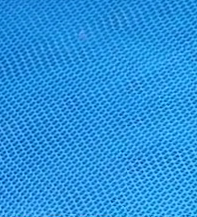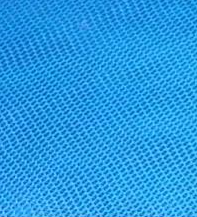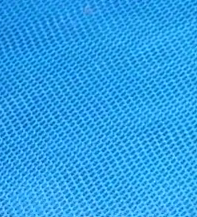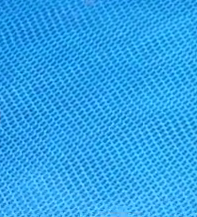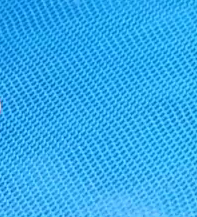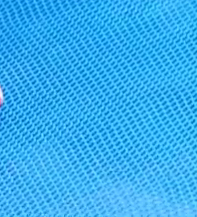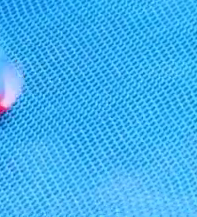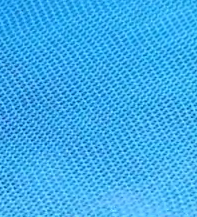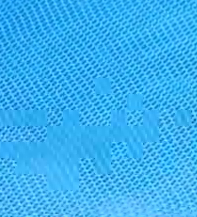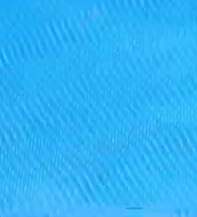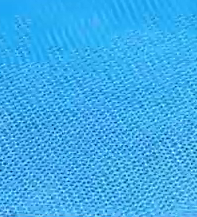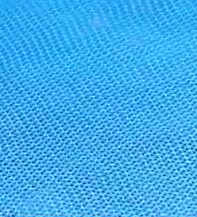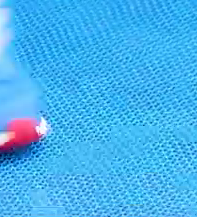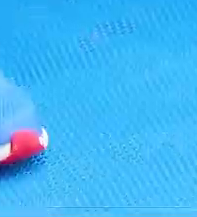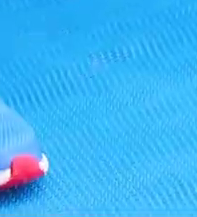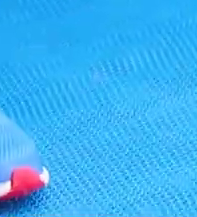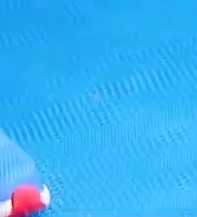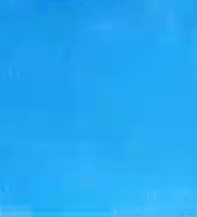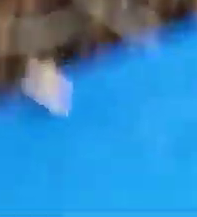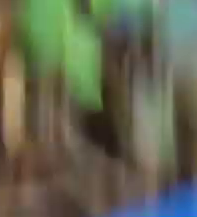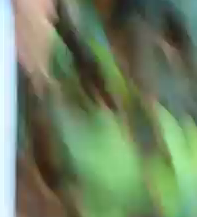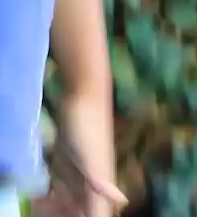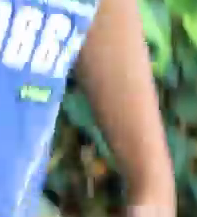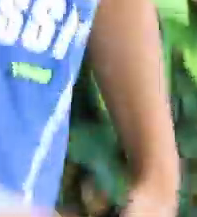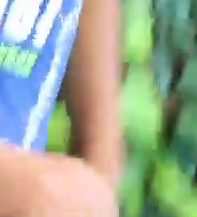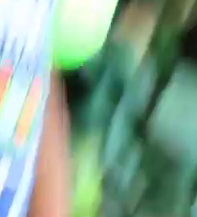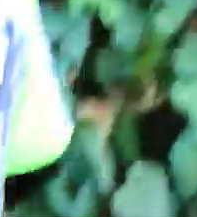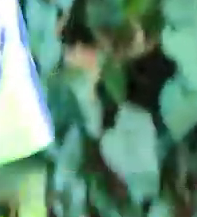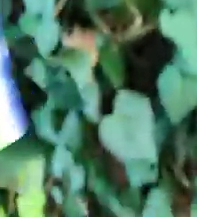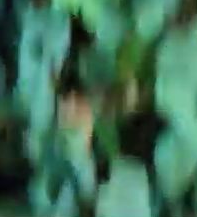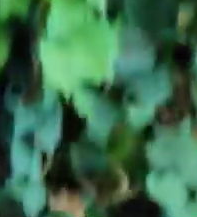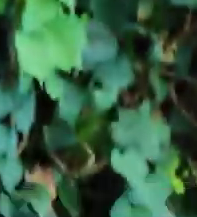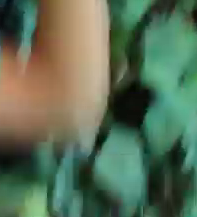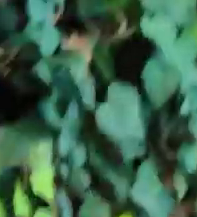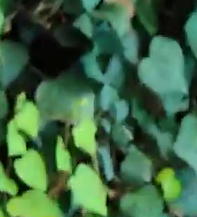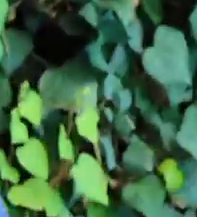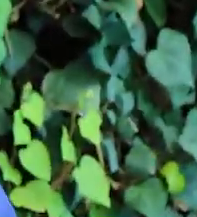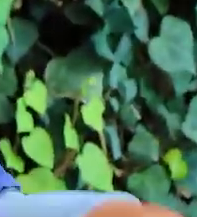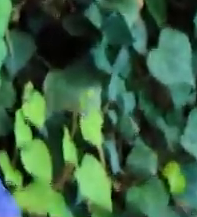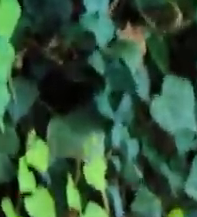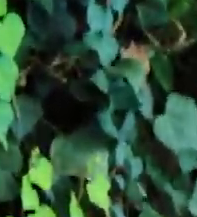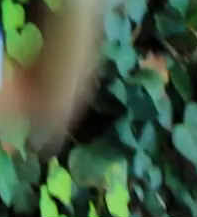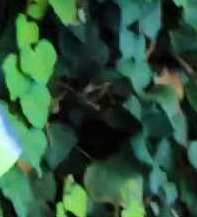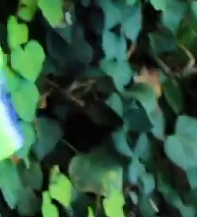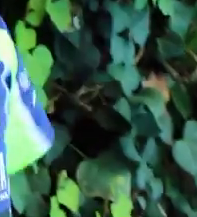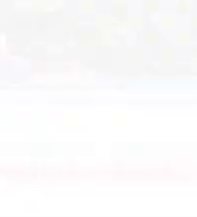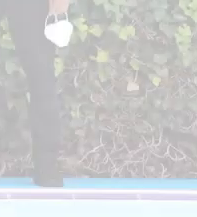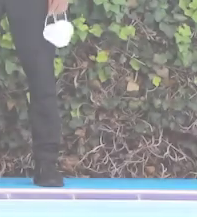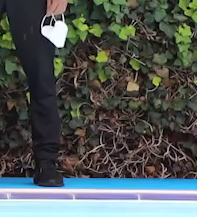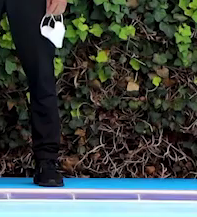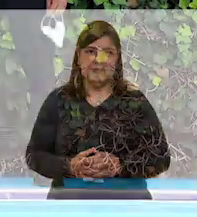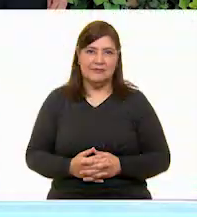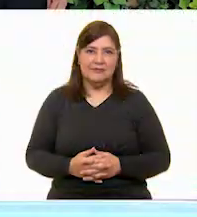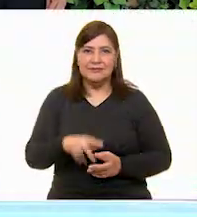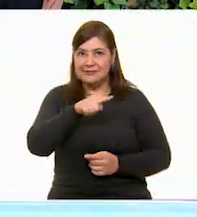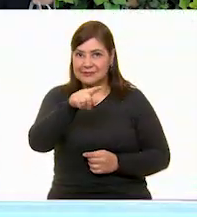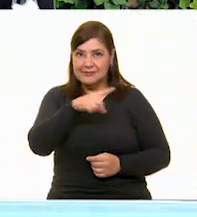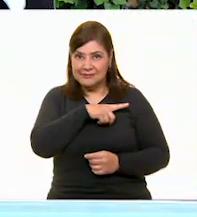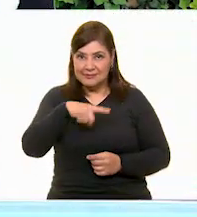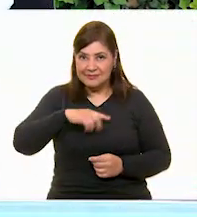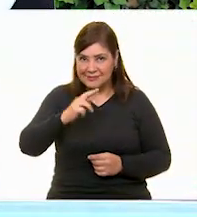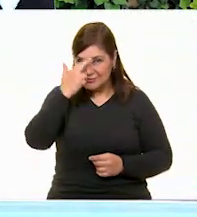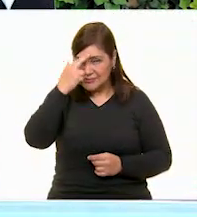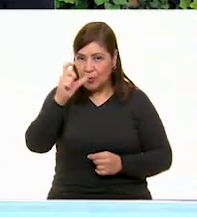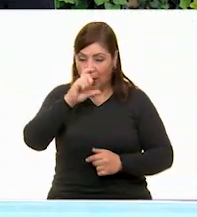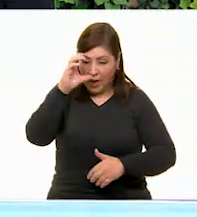acuérdense que es la rodilla que se levanta la mano del mismo lado se estira recuerda al